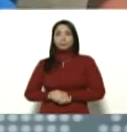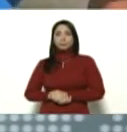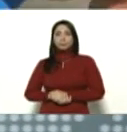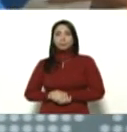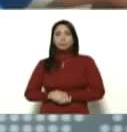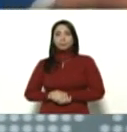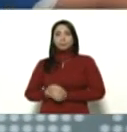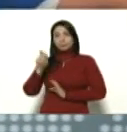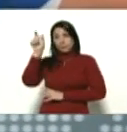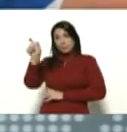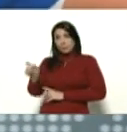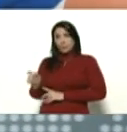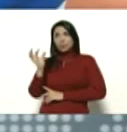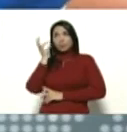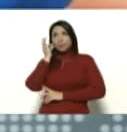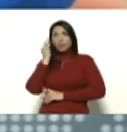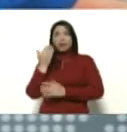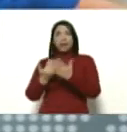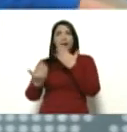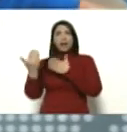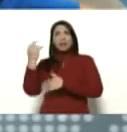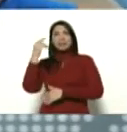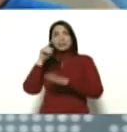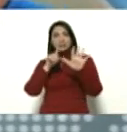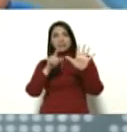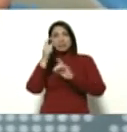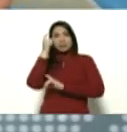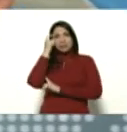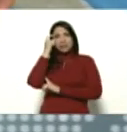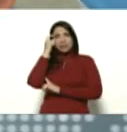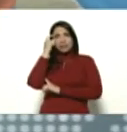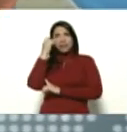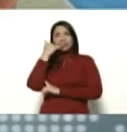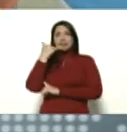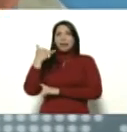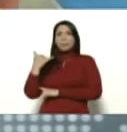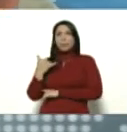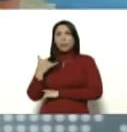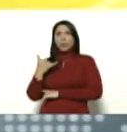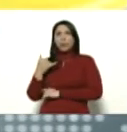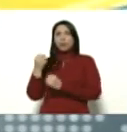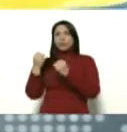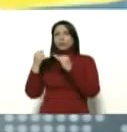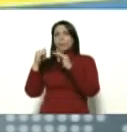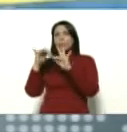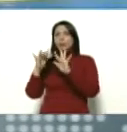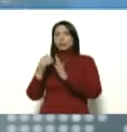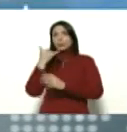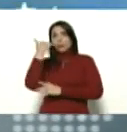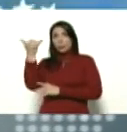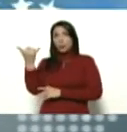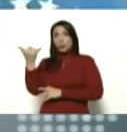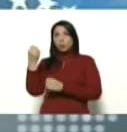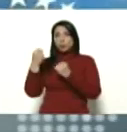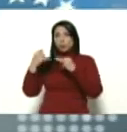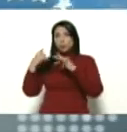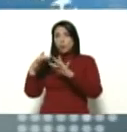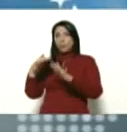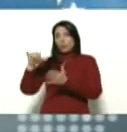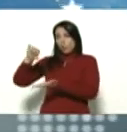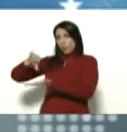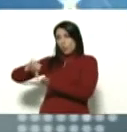ella hace seis días llamó en Medellín a unos números que en Colombia dan